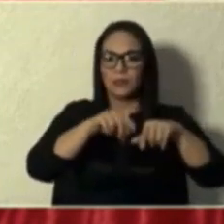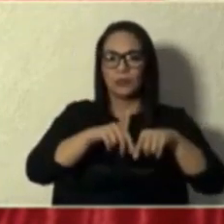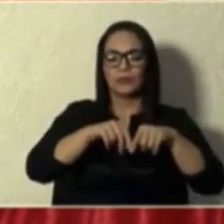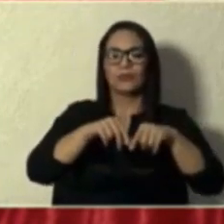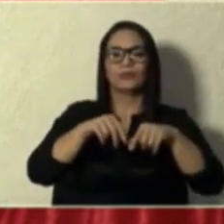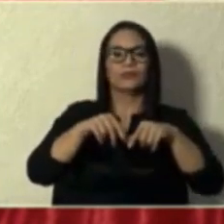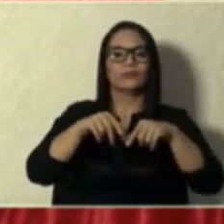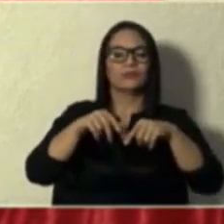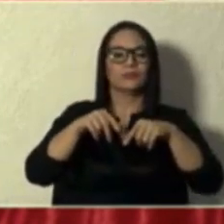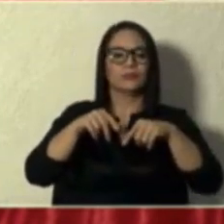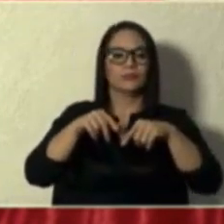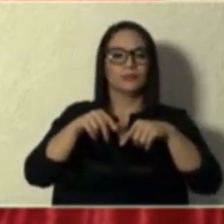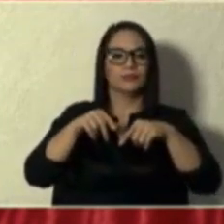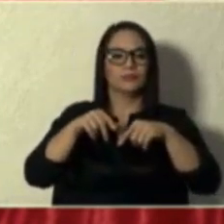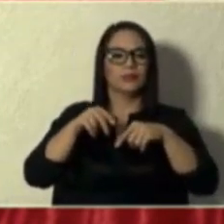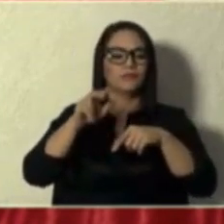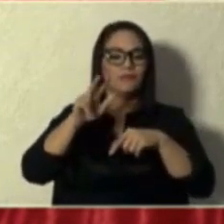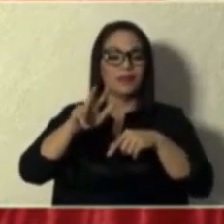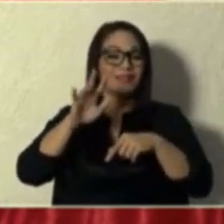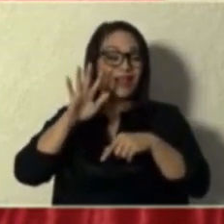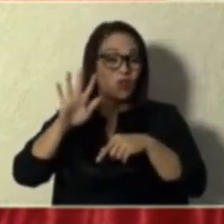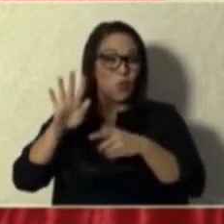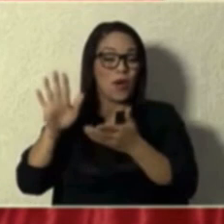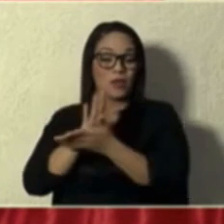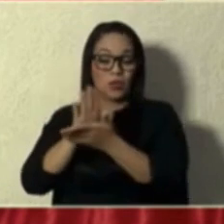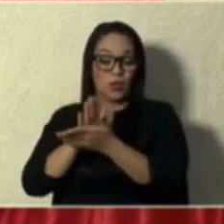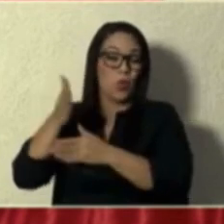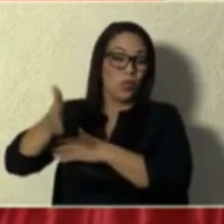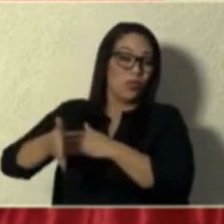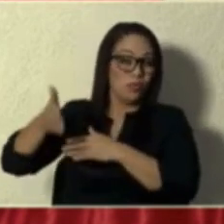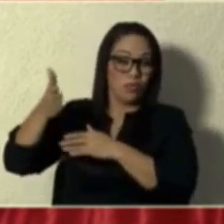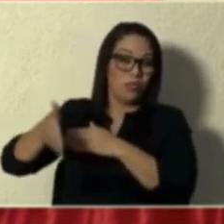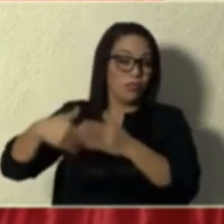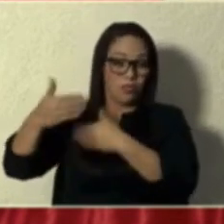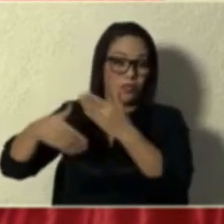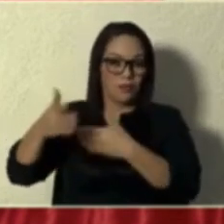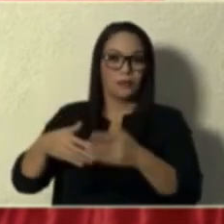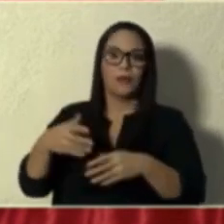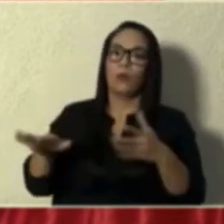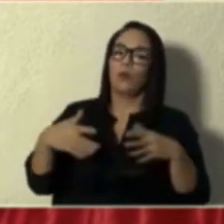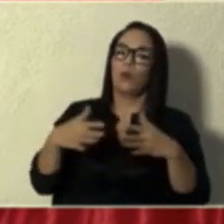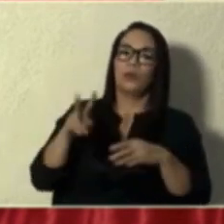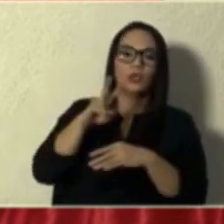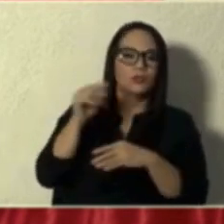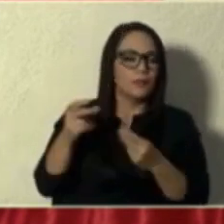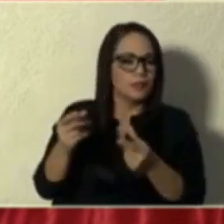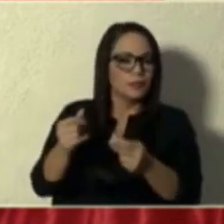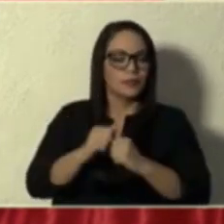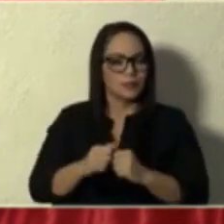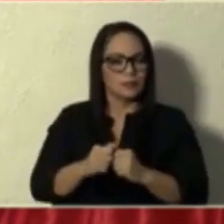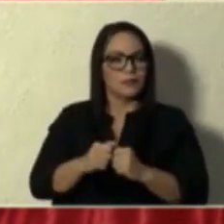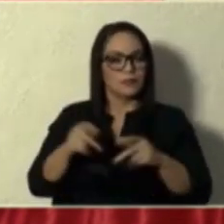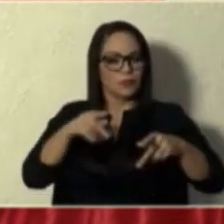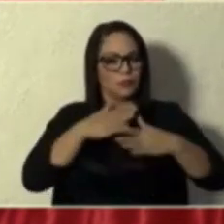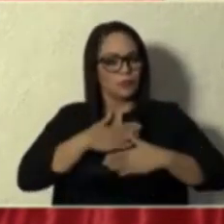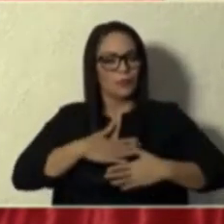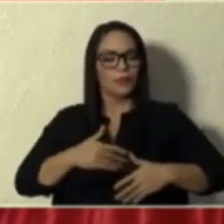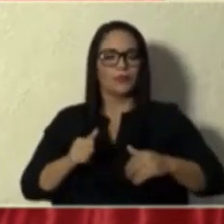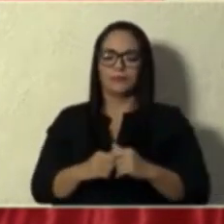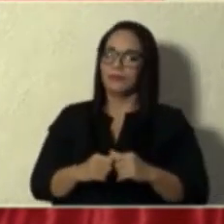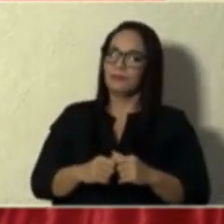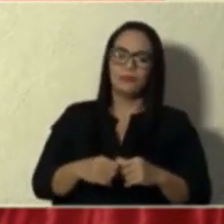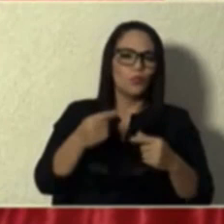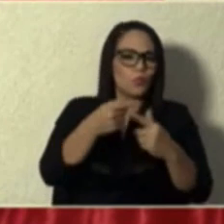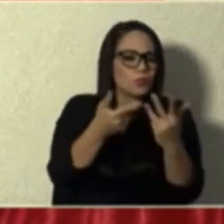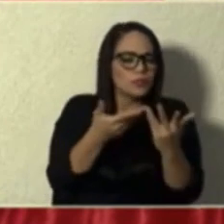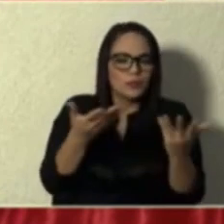cuellos de botella en dos meses que alivianan la tramitología ciudadana. Yo no sabía.